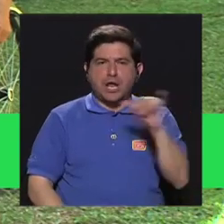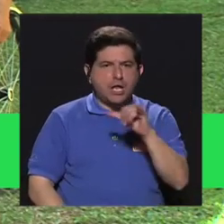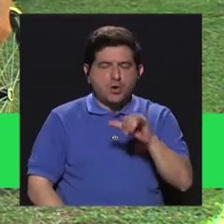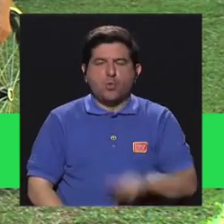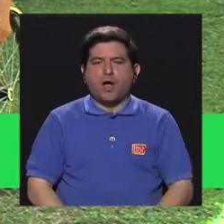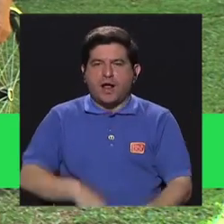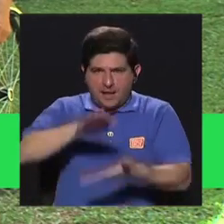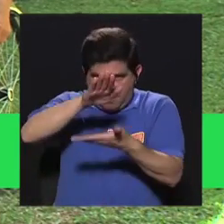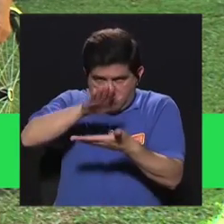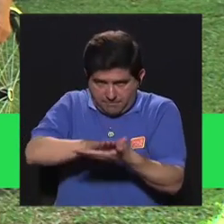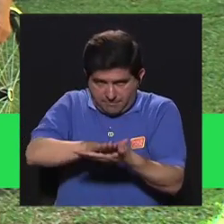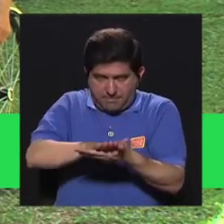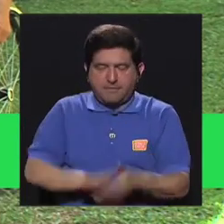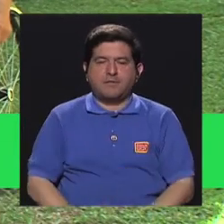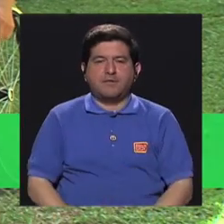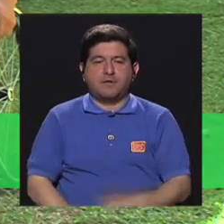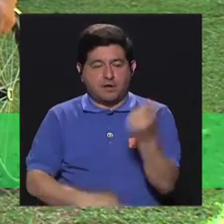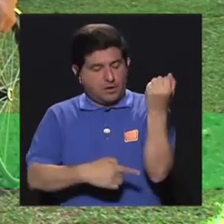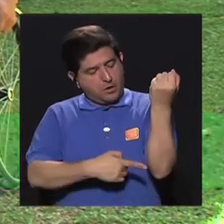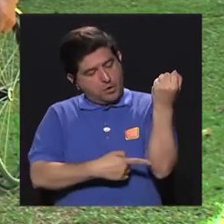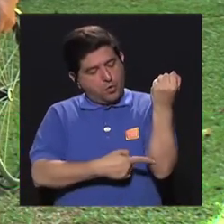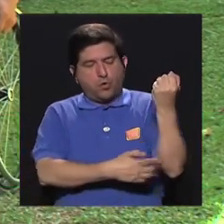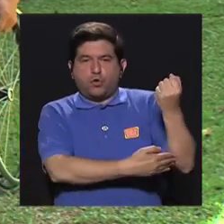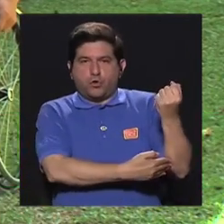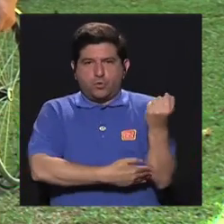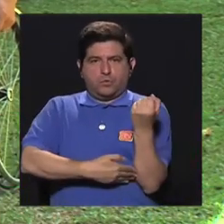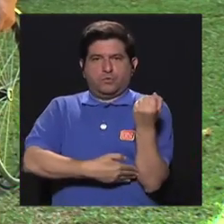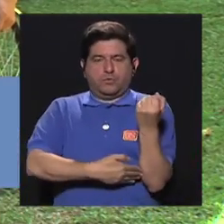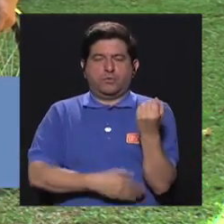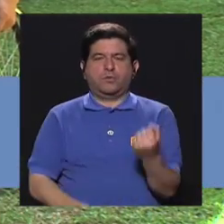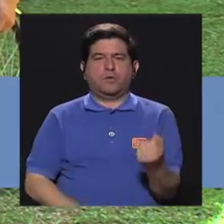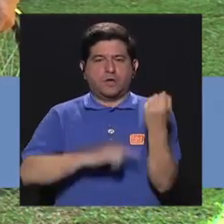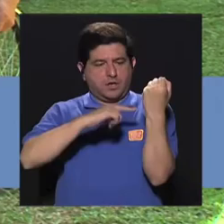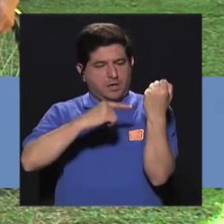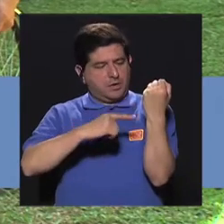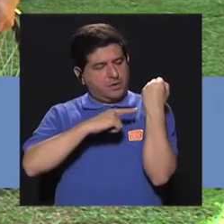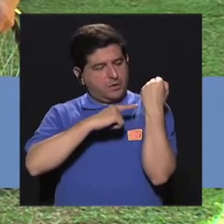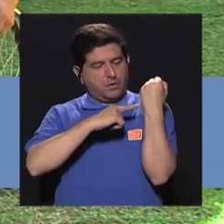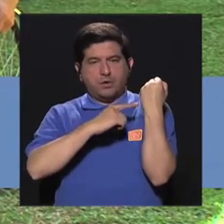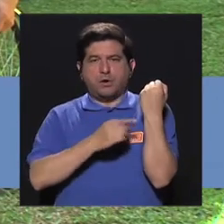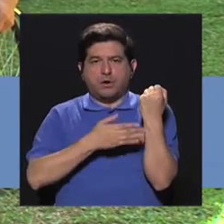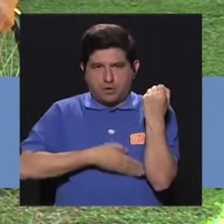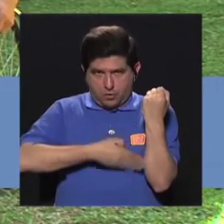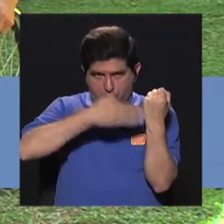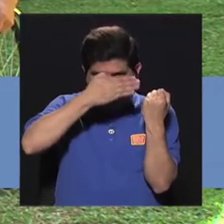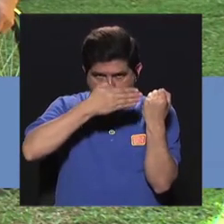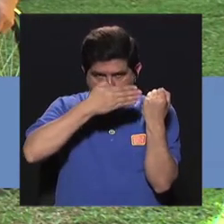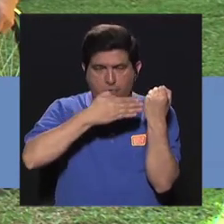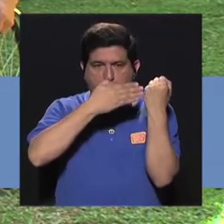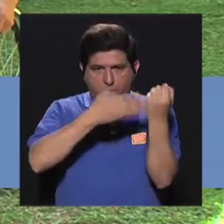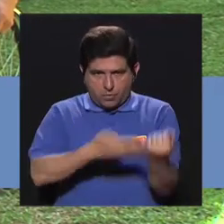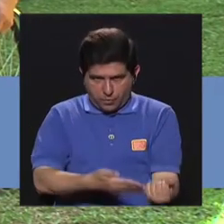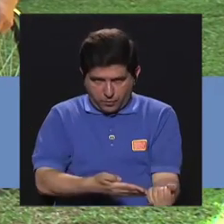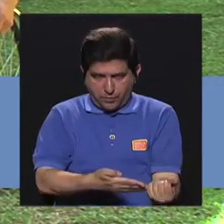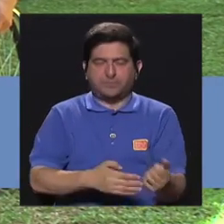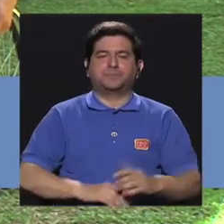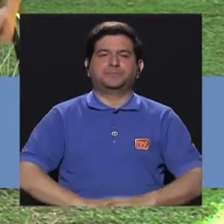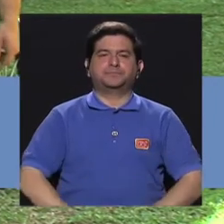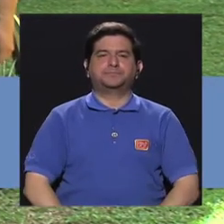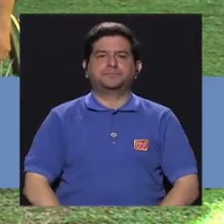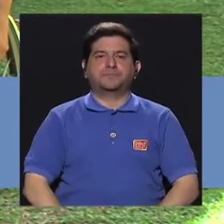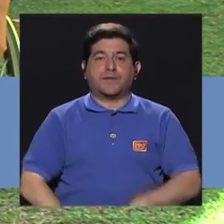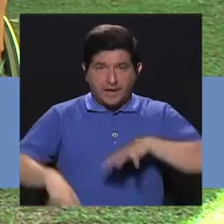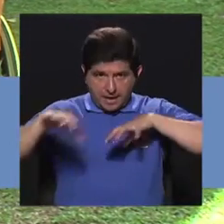Majamos la banda igual, el codo siempre pegado al cuerpo y subimos la muñeca siempre recta y llegamos hasta acá.